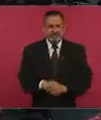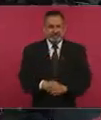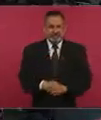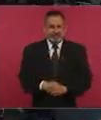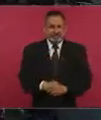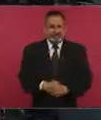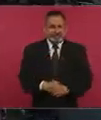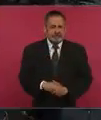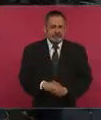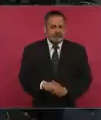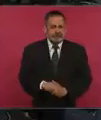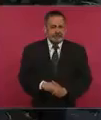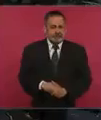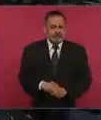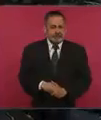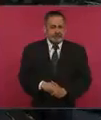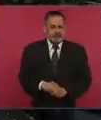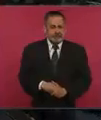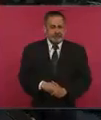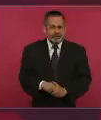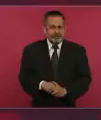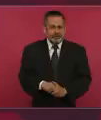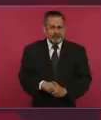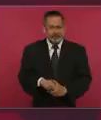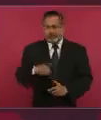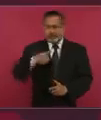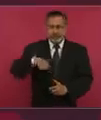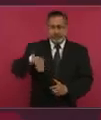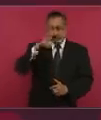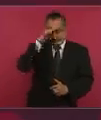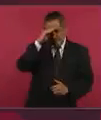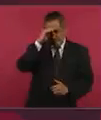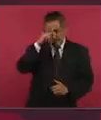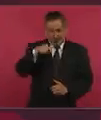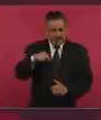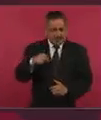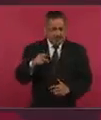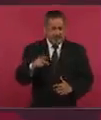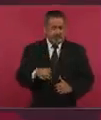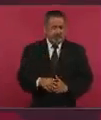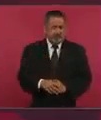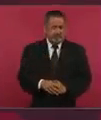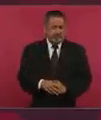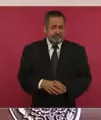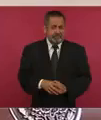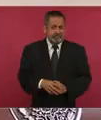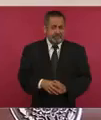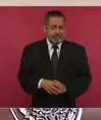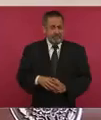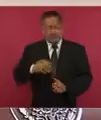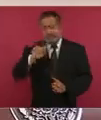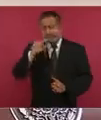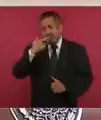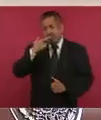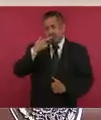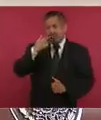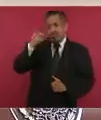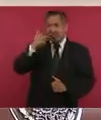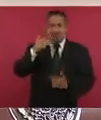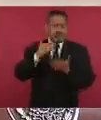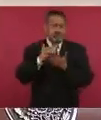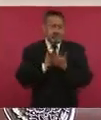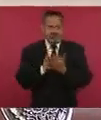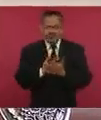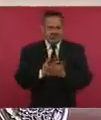nada más para que no estemos pensando que somos ni más ni